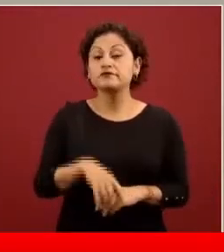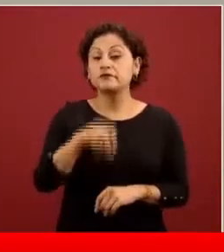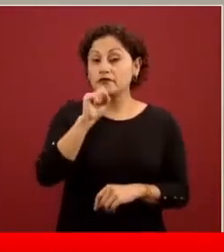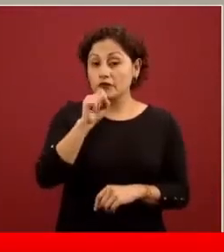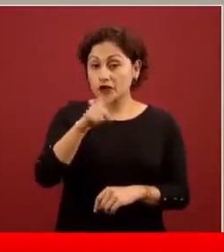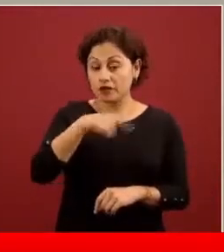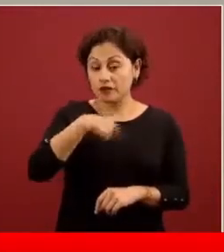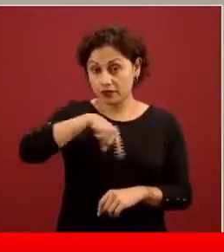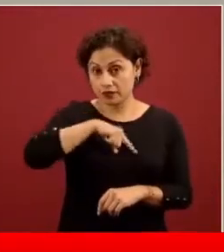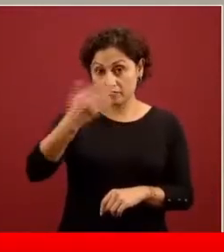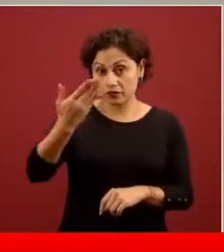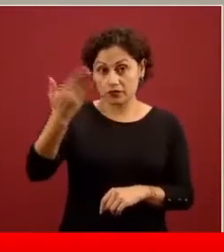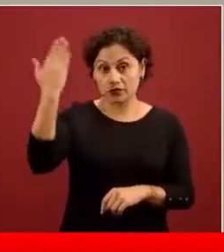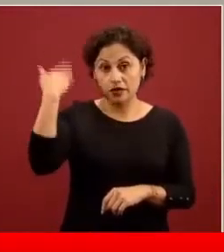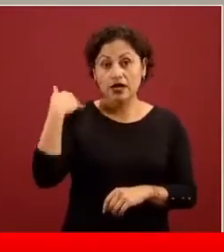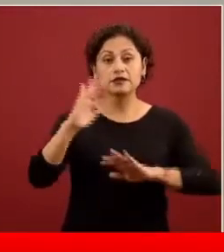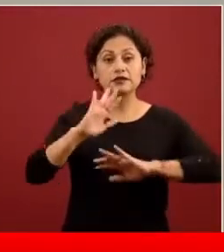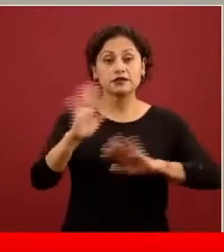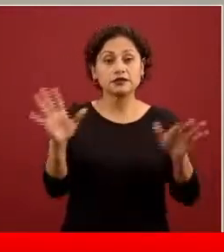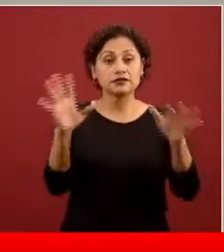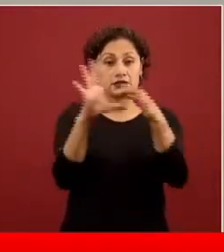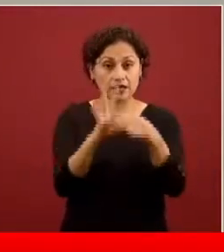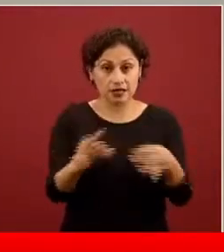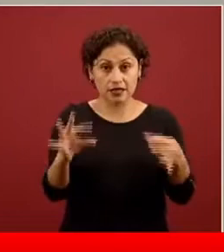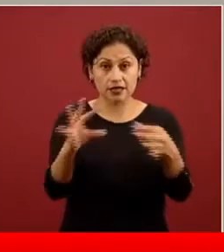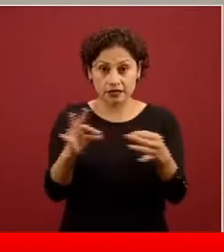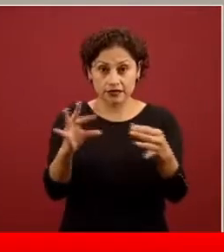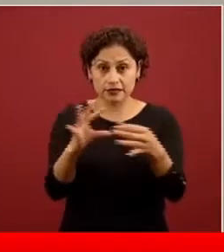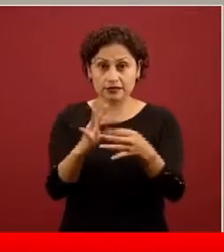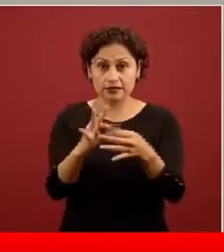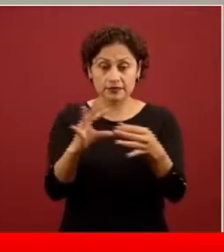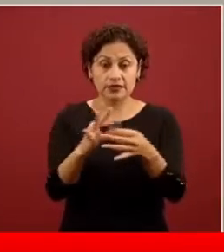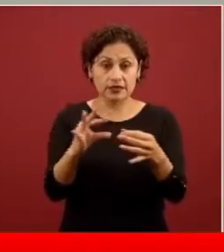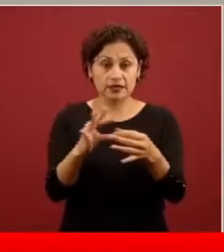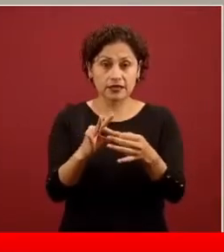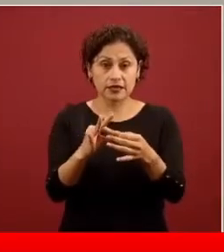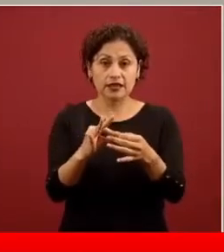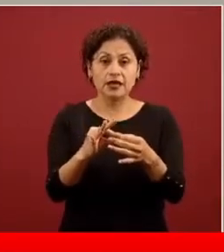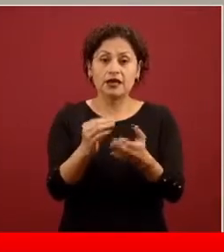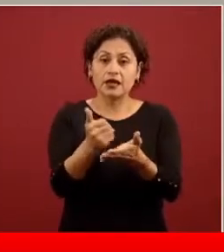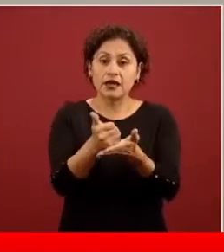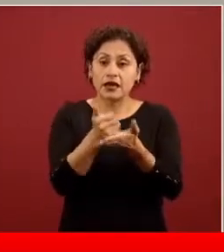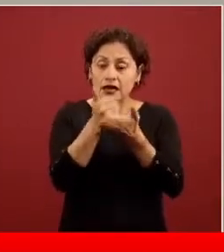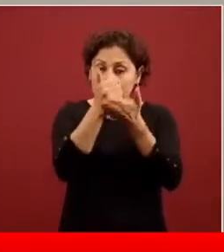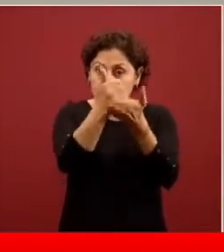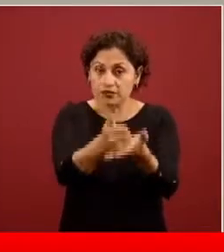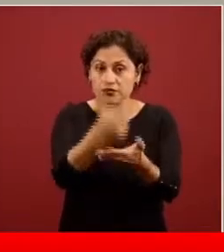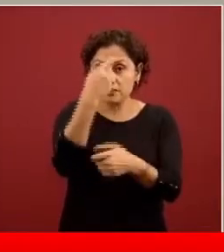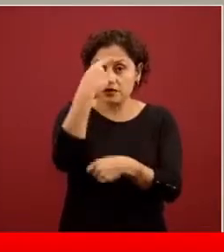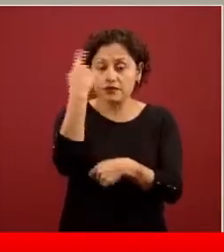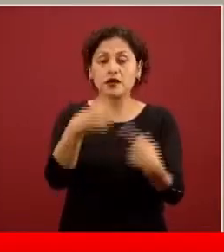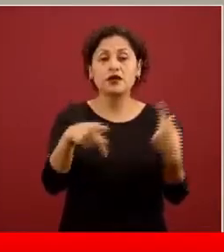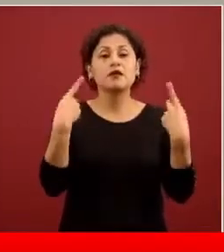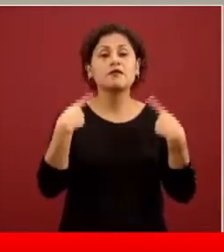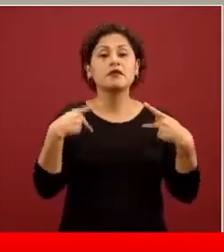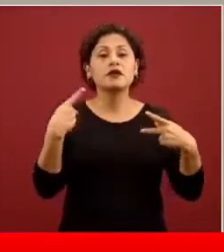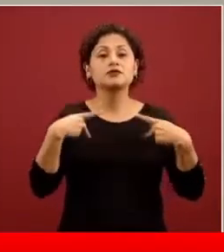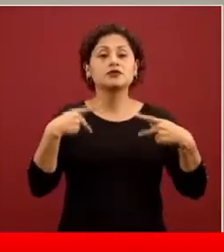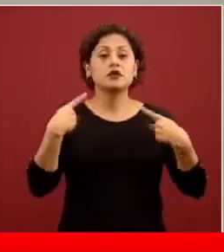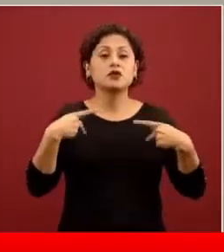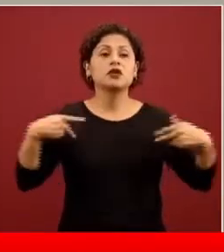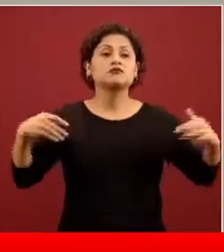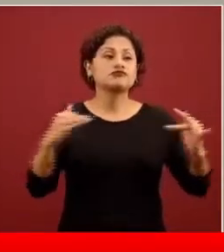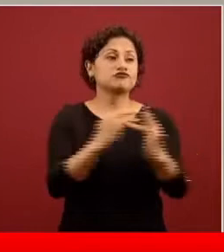administrativas específicas con las que se puede lograr esa reducción de la movilidad están en manos de los gobiernos